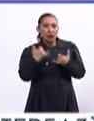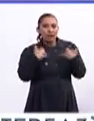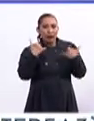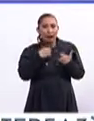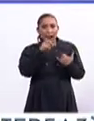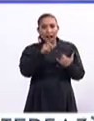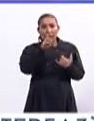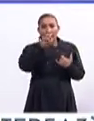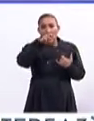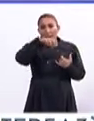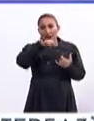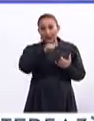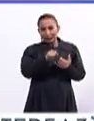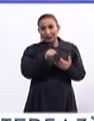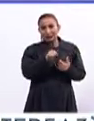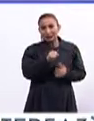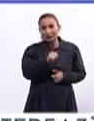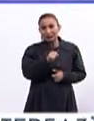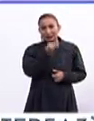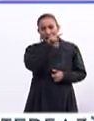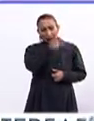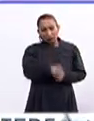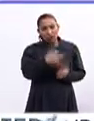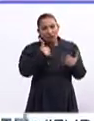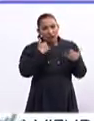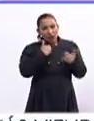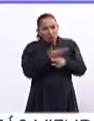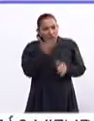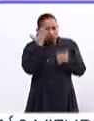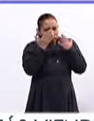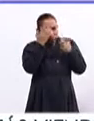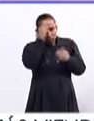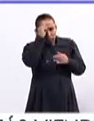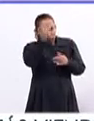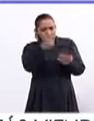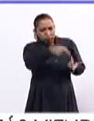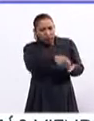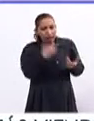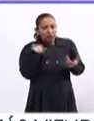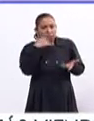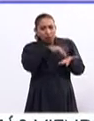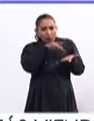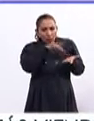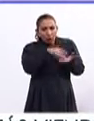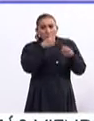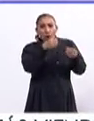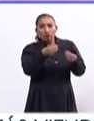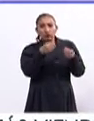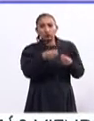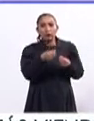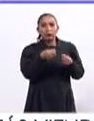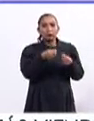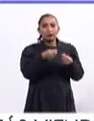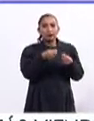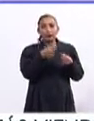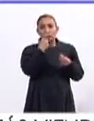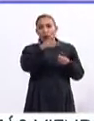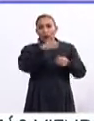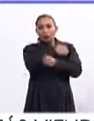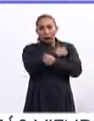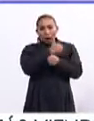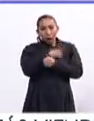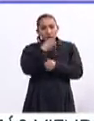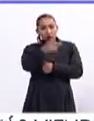estos jóvenes, que como tú bien mencionas, pues son unos jóvenes muy preparados a los cuales se les ha invertido mucho en cuanto a su